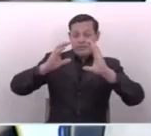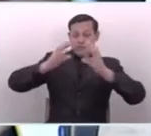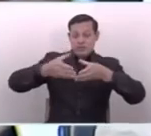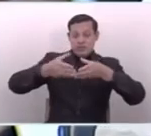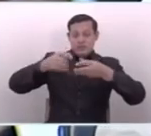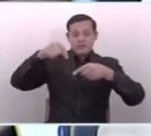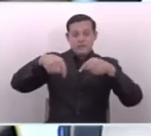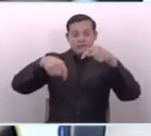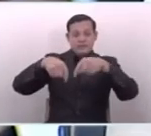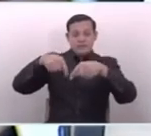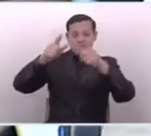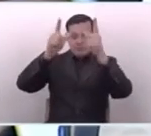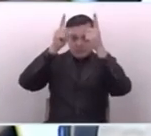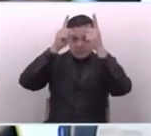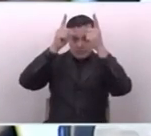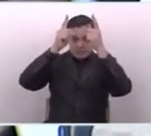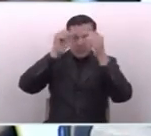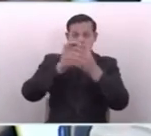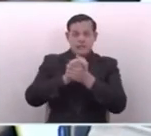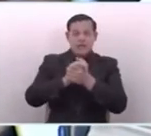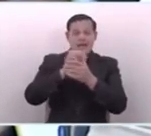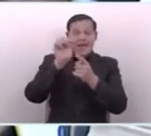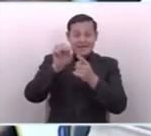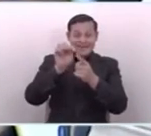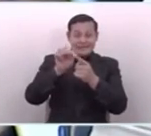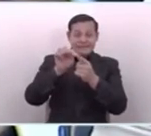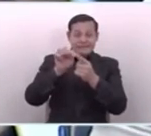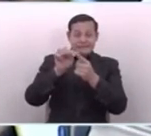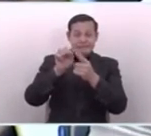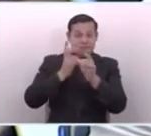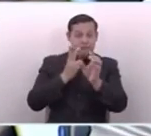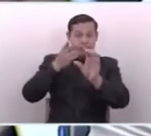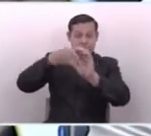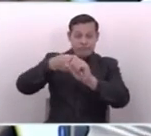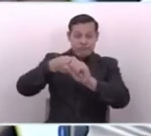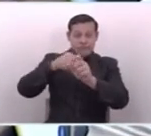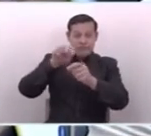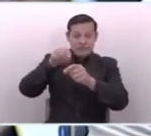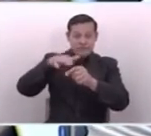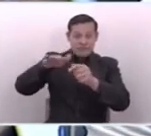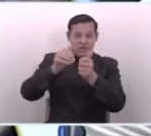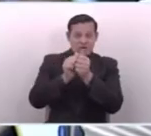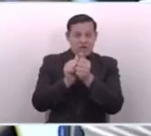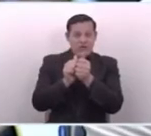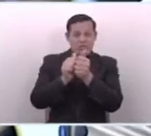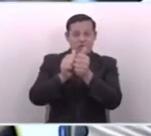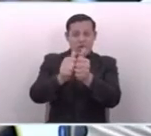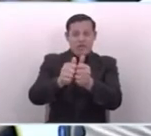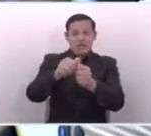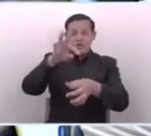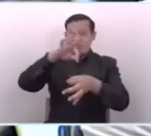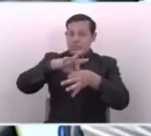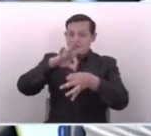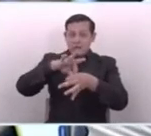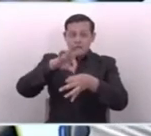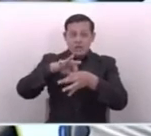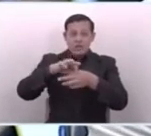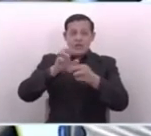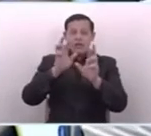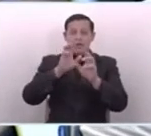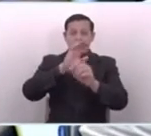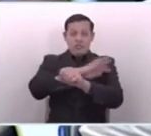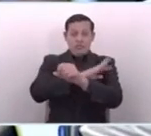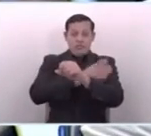agrícola, sector ganadero, ahí hemos estado, perdón, acompañando, hemos votado refuerzos